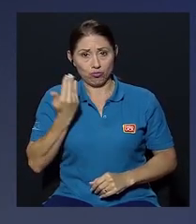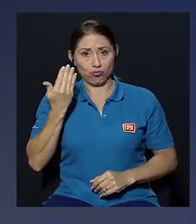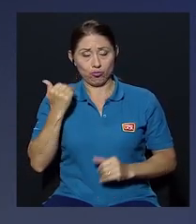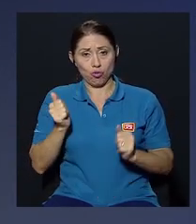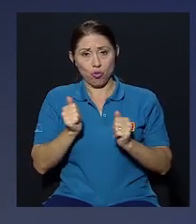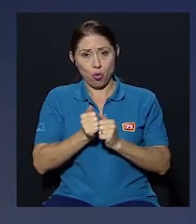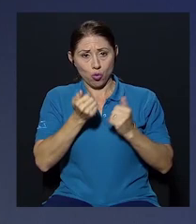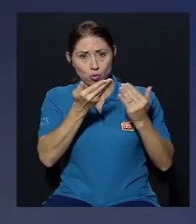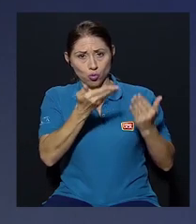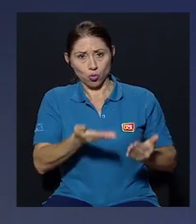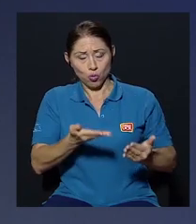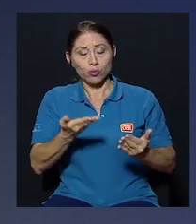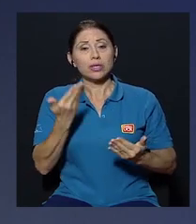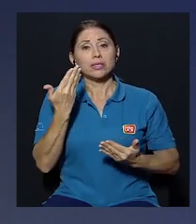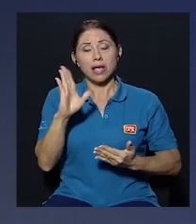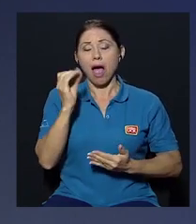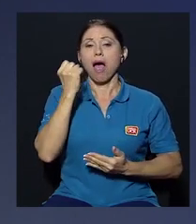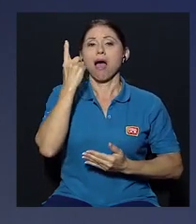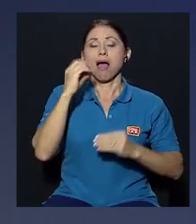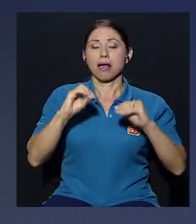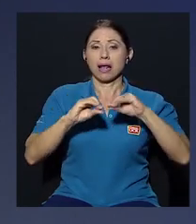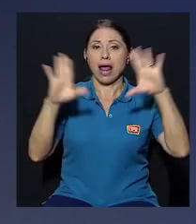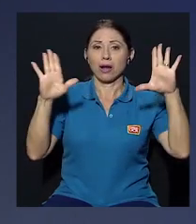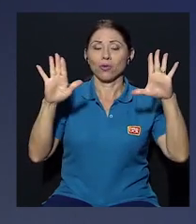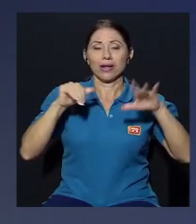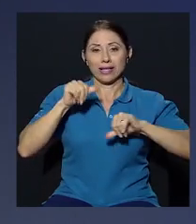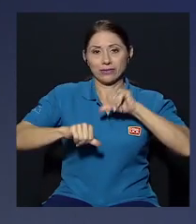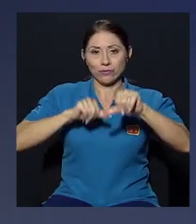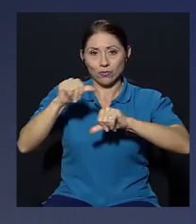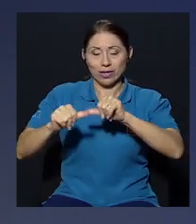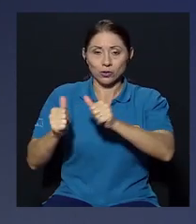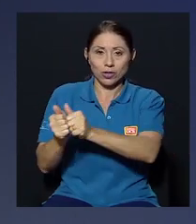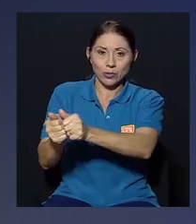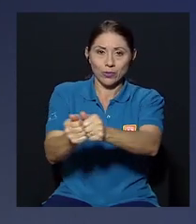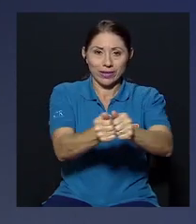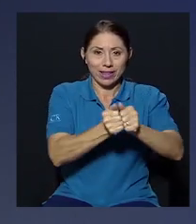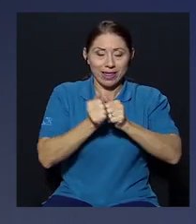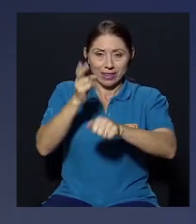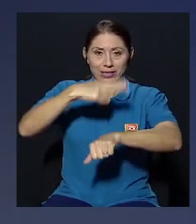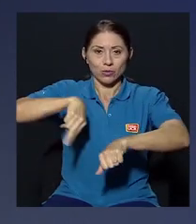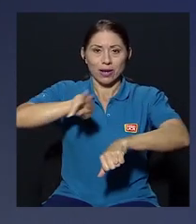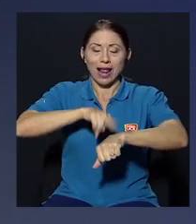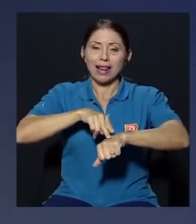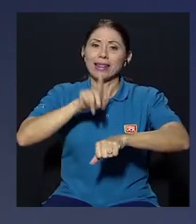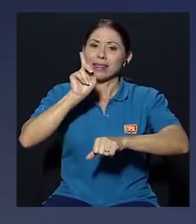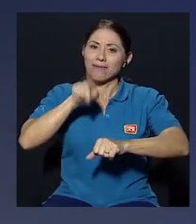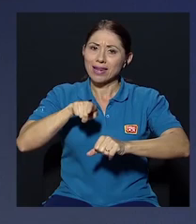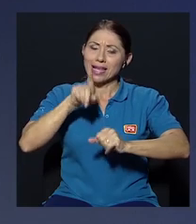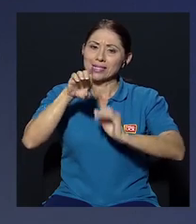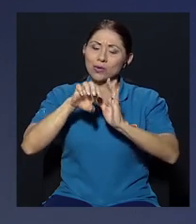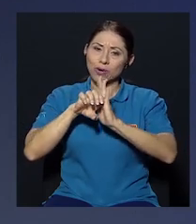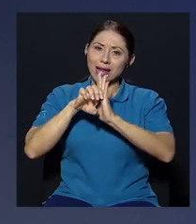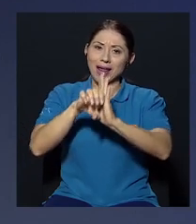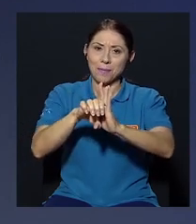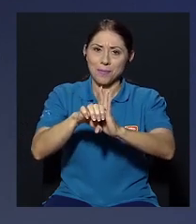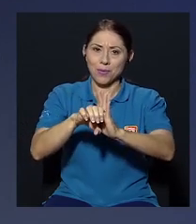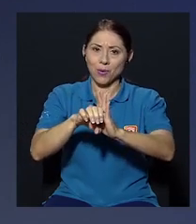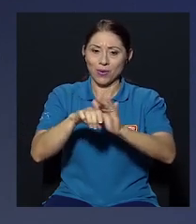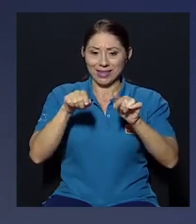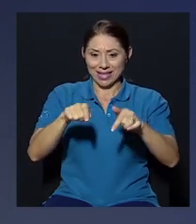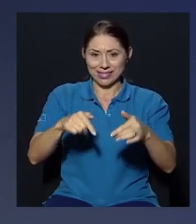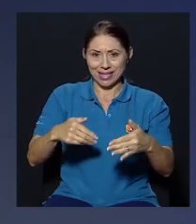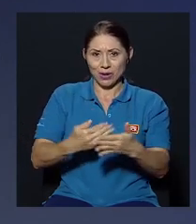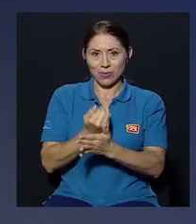que de las reflexiones que hemos sacado en este primer bloque con Don Otón queda claro que el esfuerzo de unidad nacional debería ser